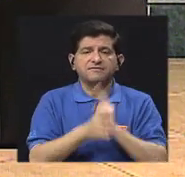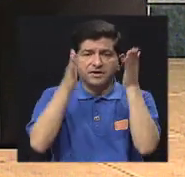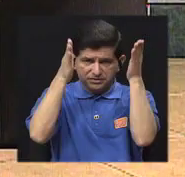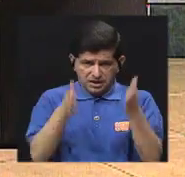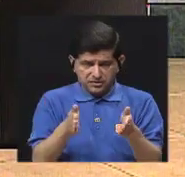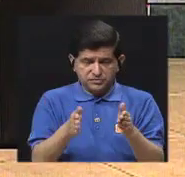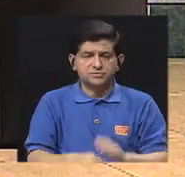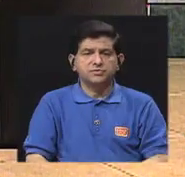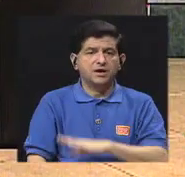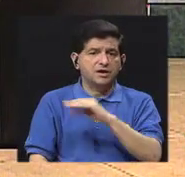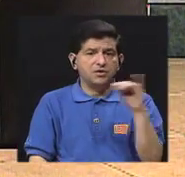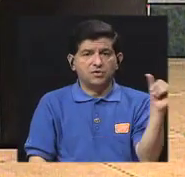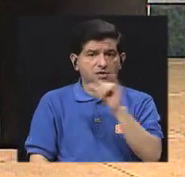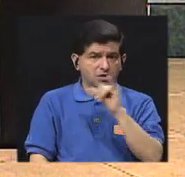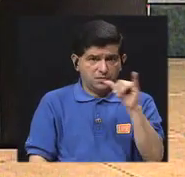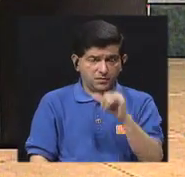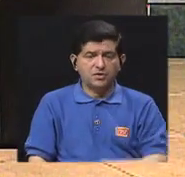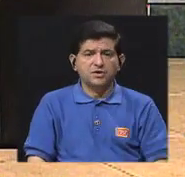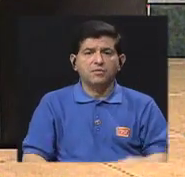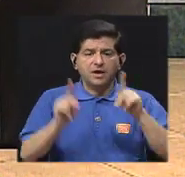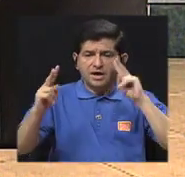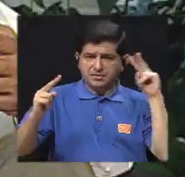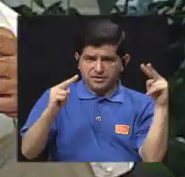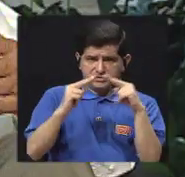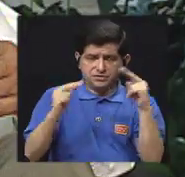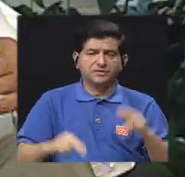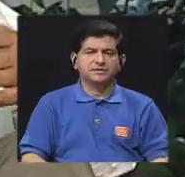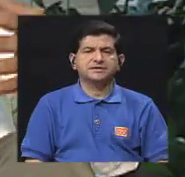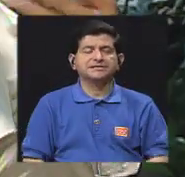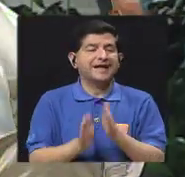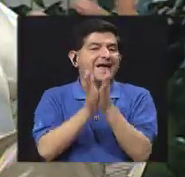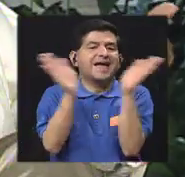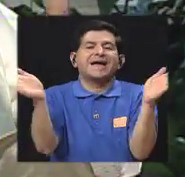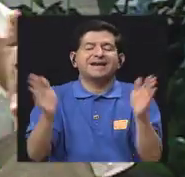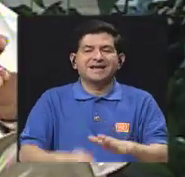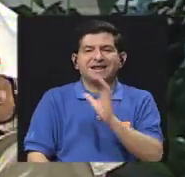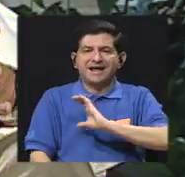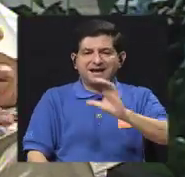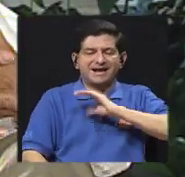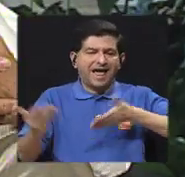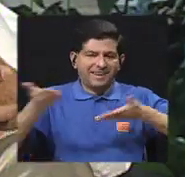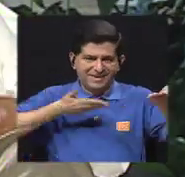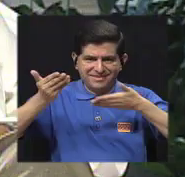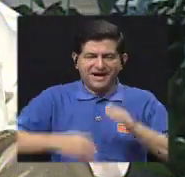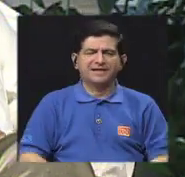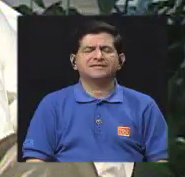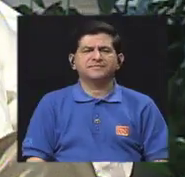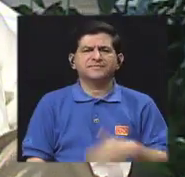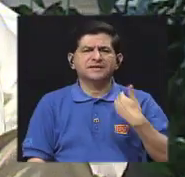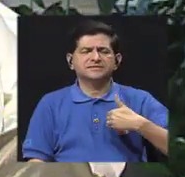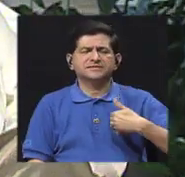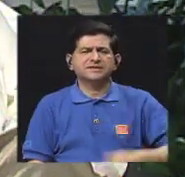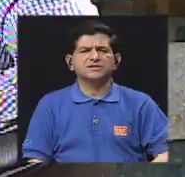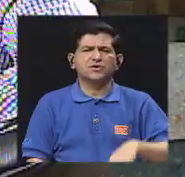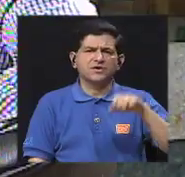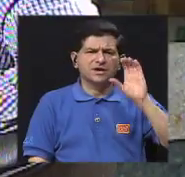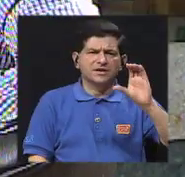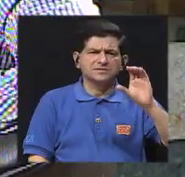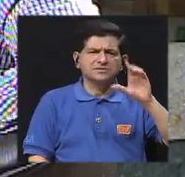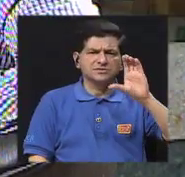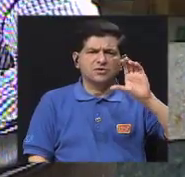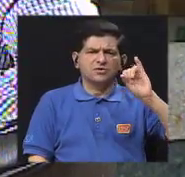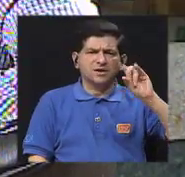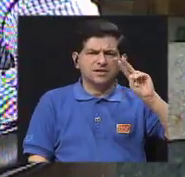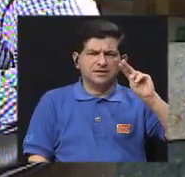usuario y a sus conocidos, y en general a la calidad de servicio. Don Cristóbal, y a nivel, si nos